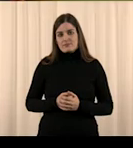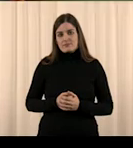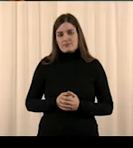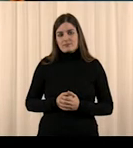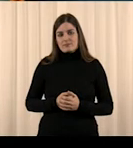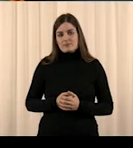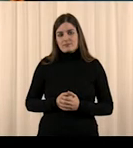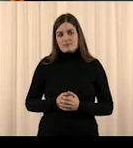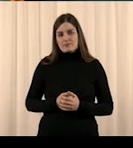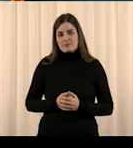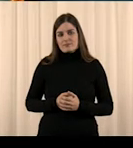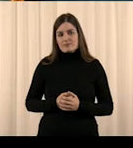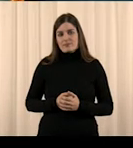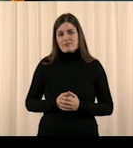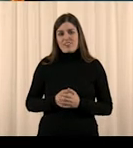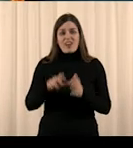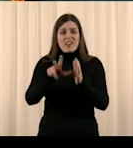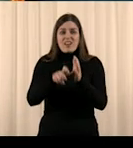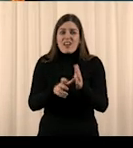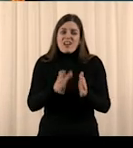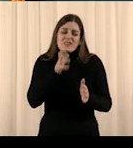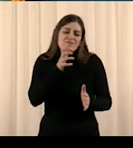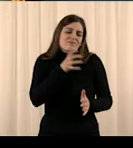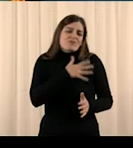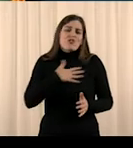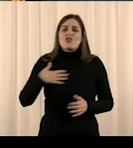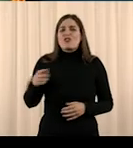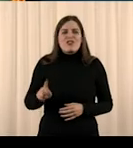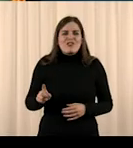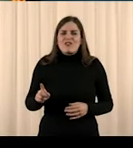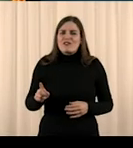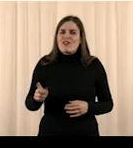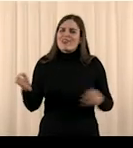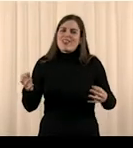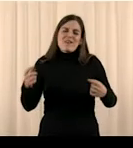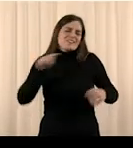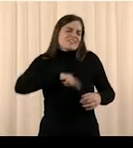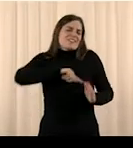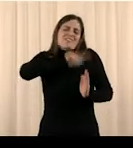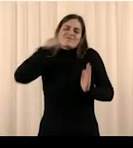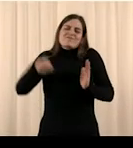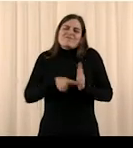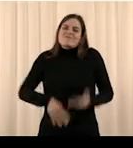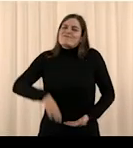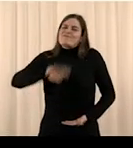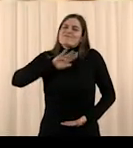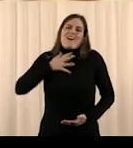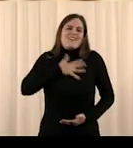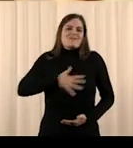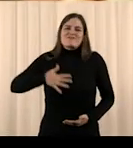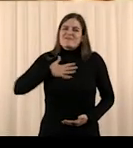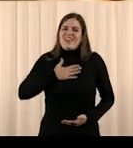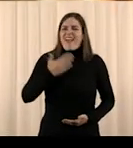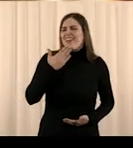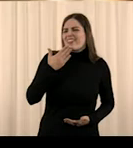No quiero que sea demasiado tarde para que sientas la plenitud. No importa quién seas. Tu